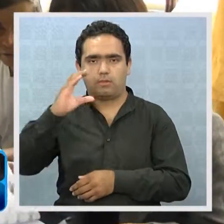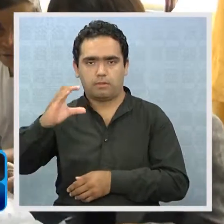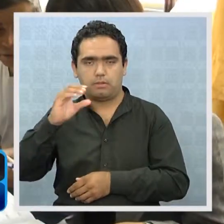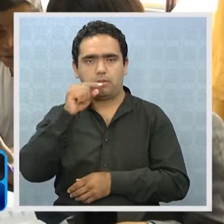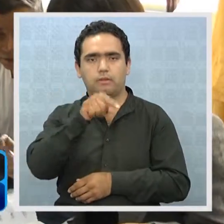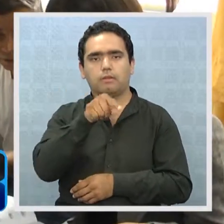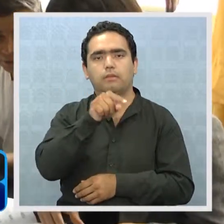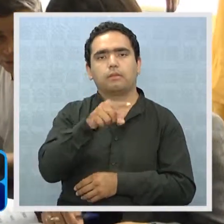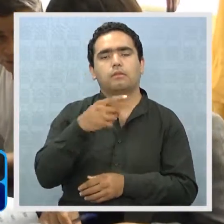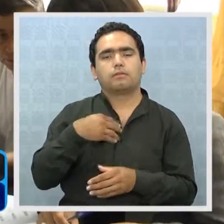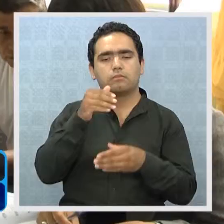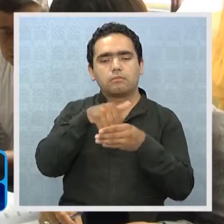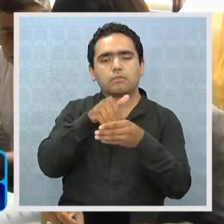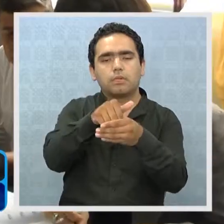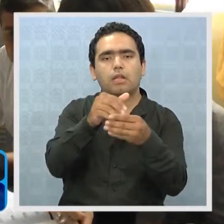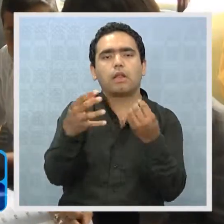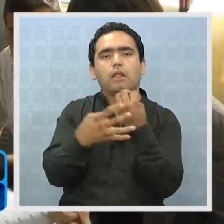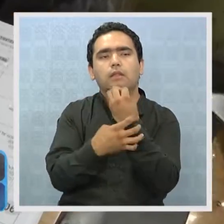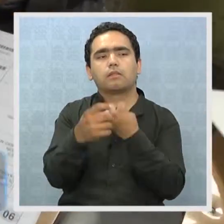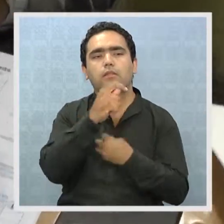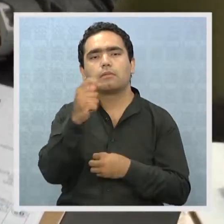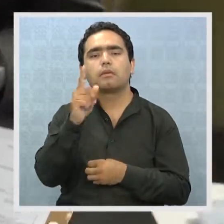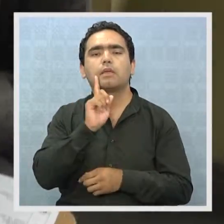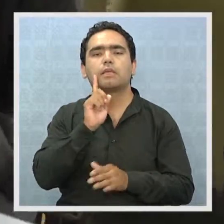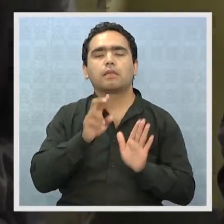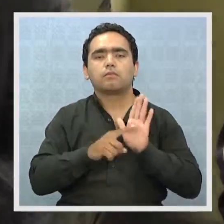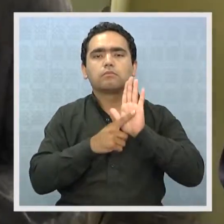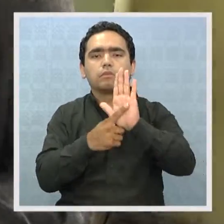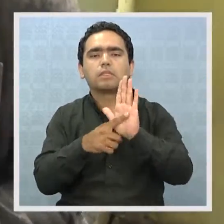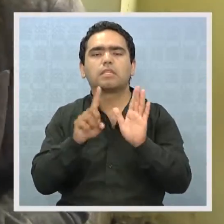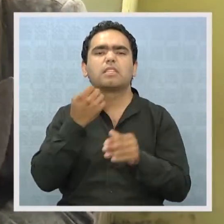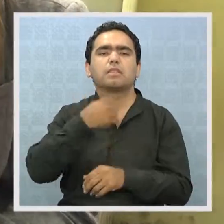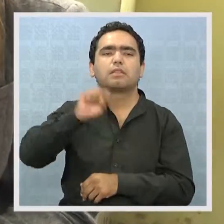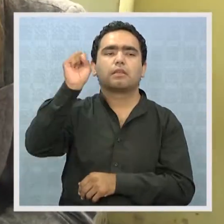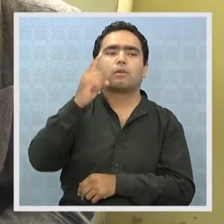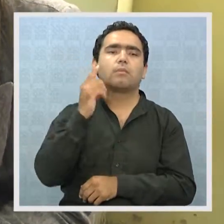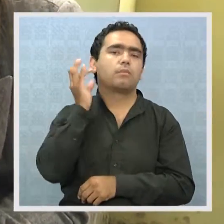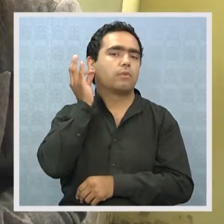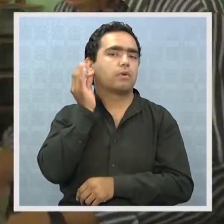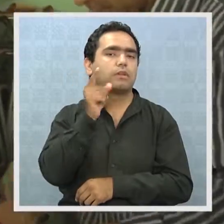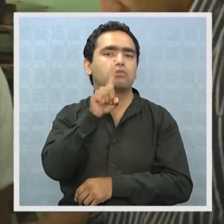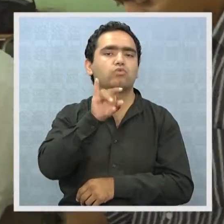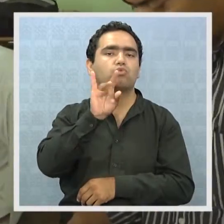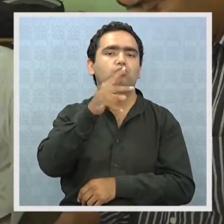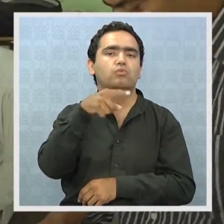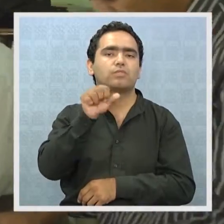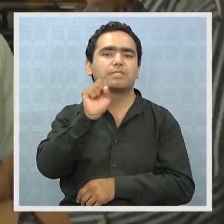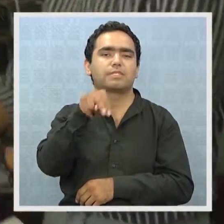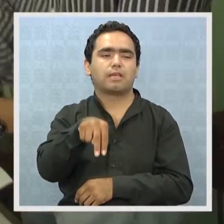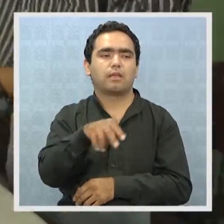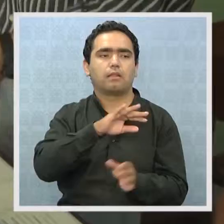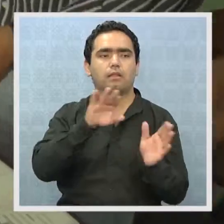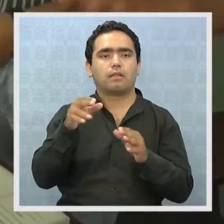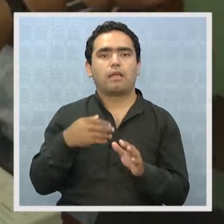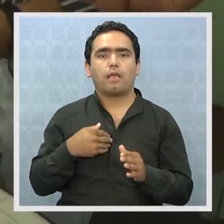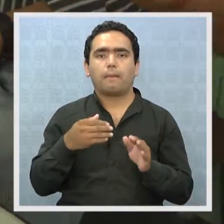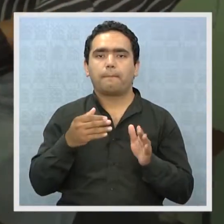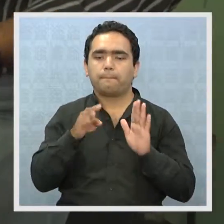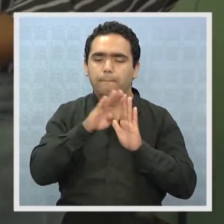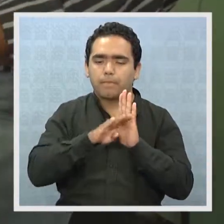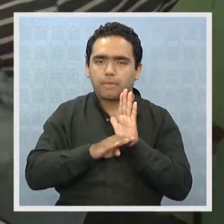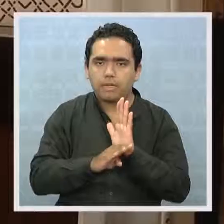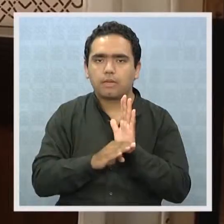Cristiano para designar una precandidata parlamentaria de Tarapacá, la que dio como ganadora a Susan C. Smith. A